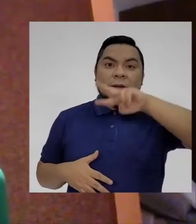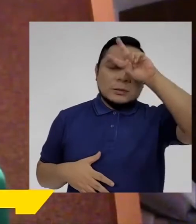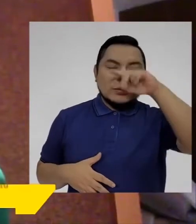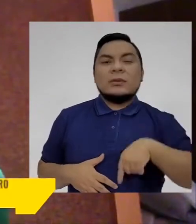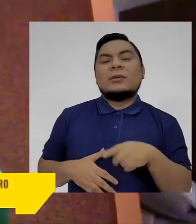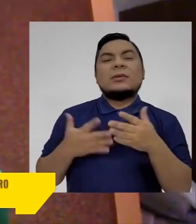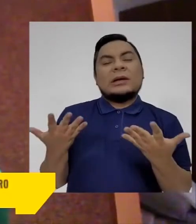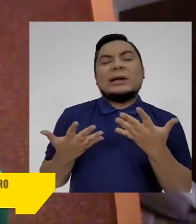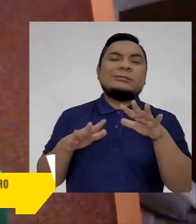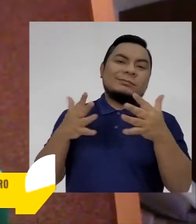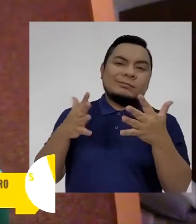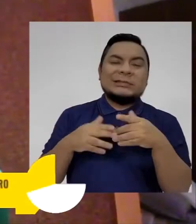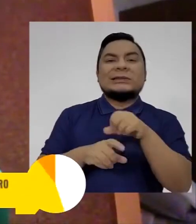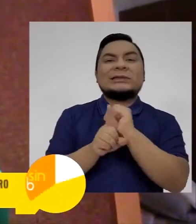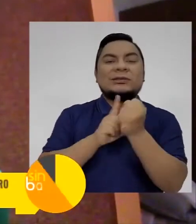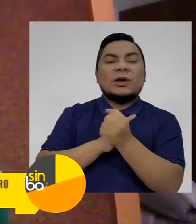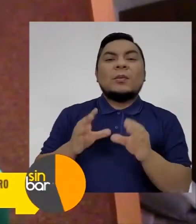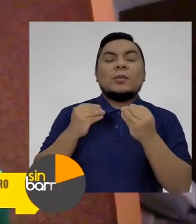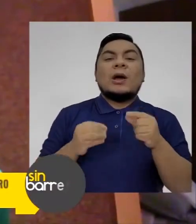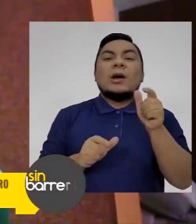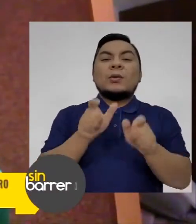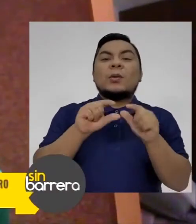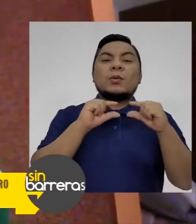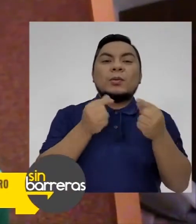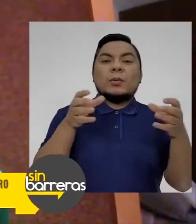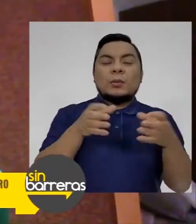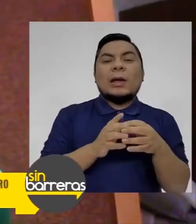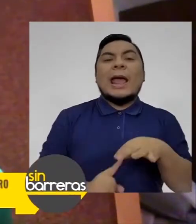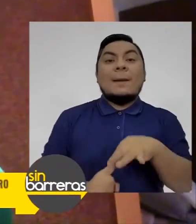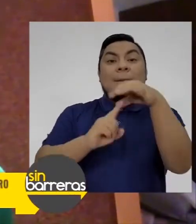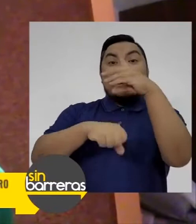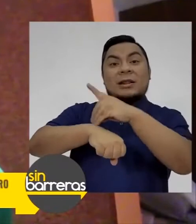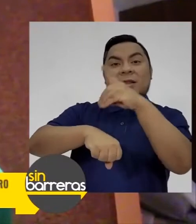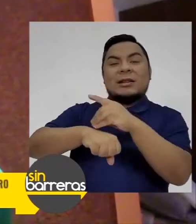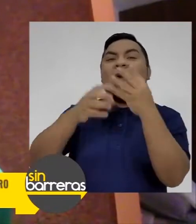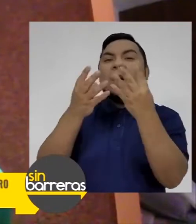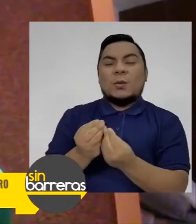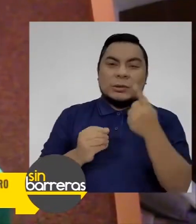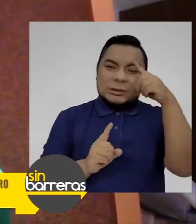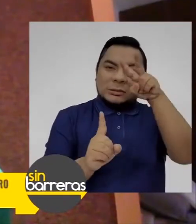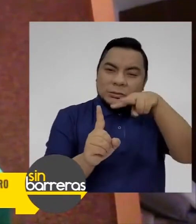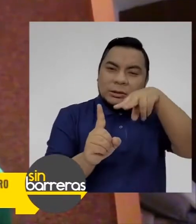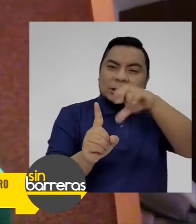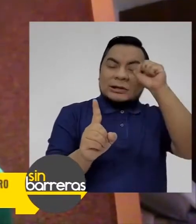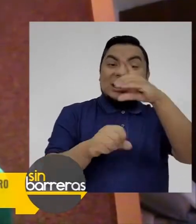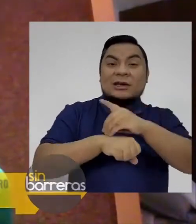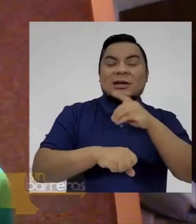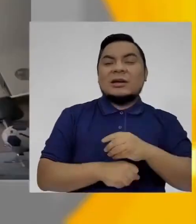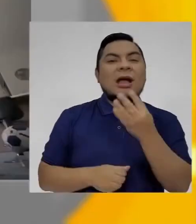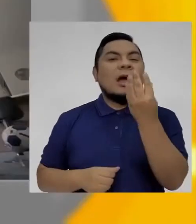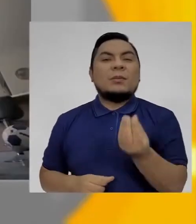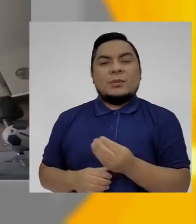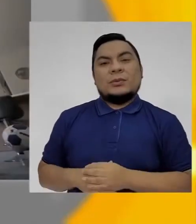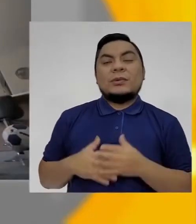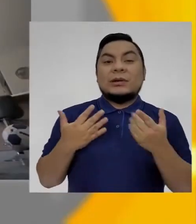Perú no es muy buena la situación debido a que hay un grupo muy reducido de especialistas médicos que saben diagnosticar y tratar la enfermedad.